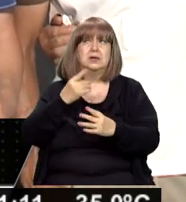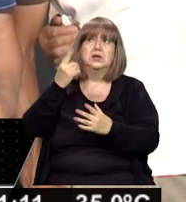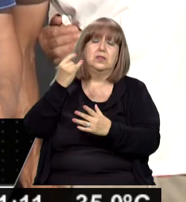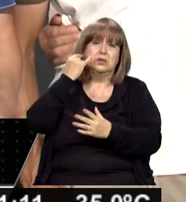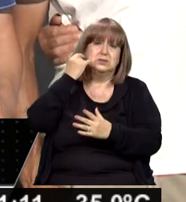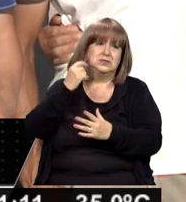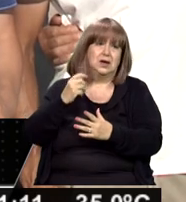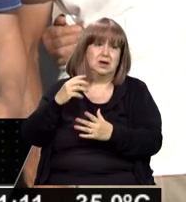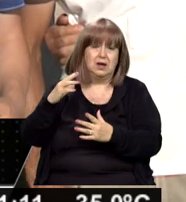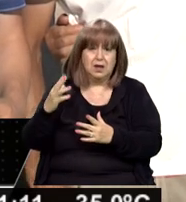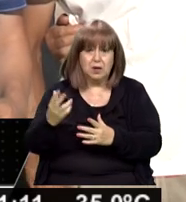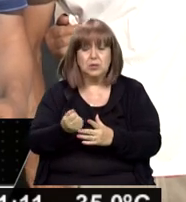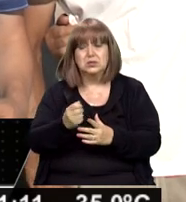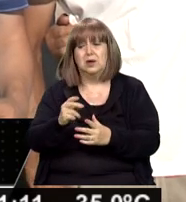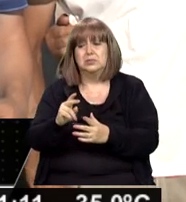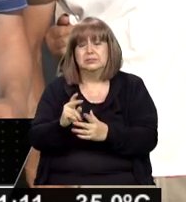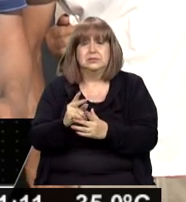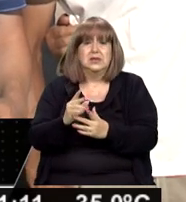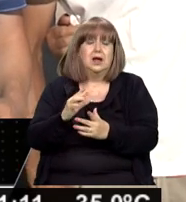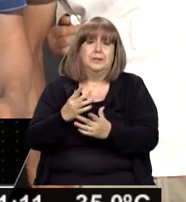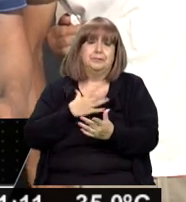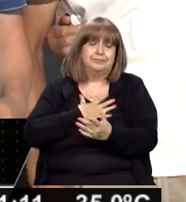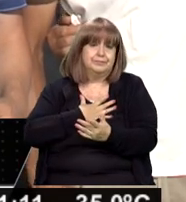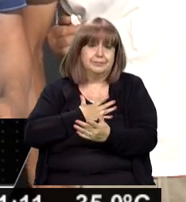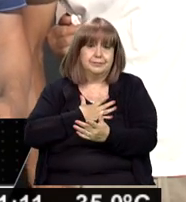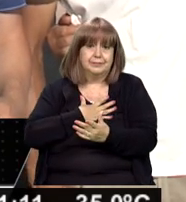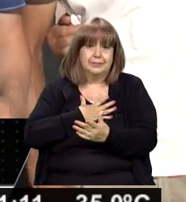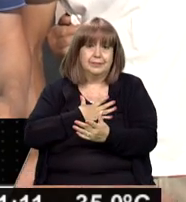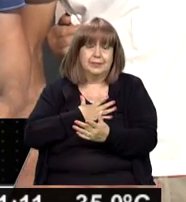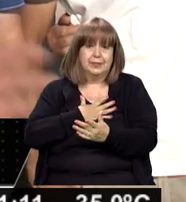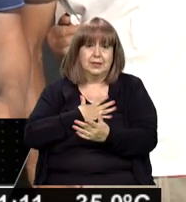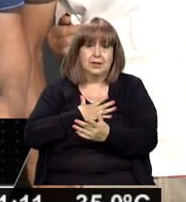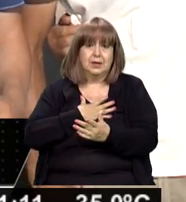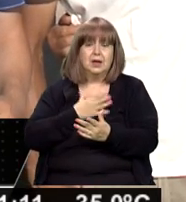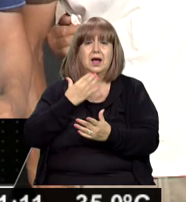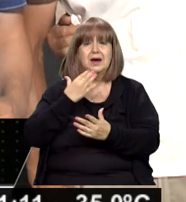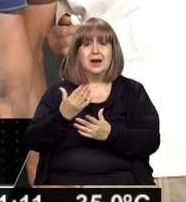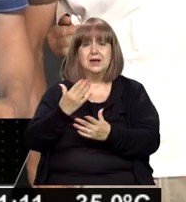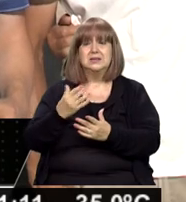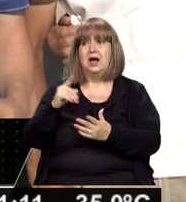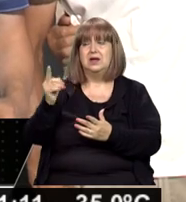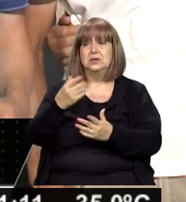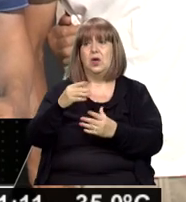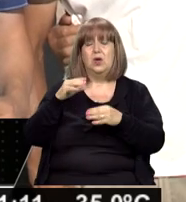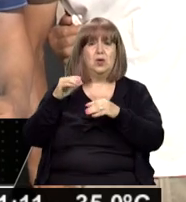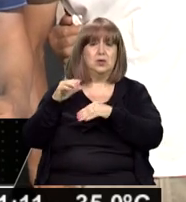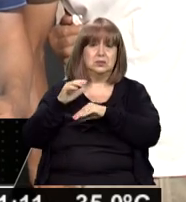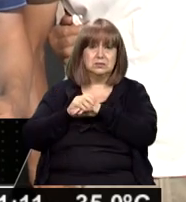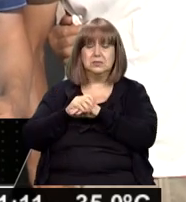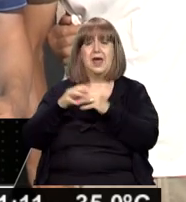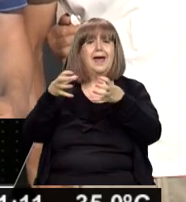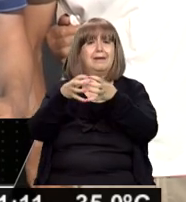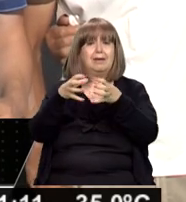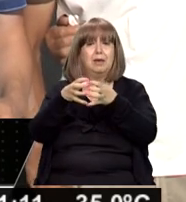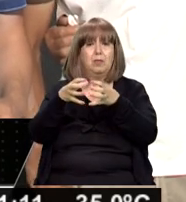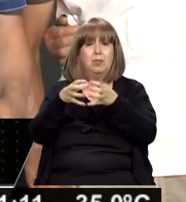el cuerpo como queríamos encontrarlo, pero bueno, lo encontramos y bueno, gracias acá a todos los muchachos que fuimos el equipo